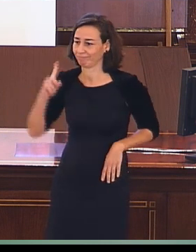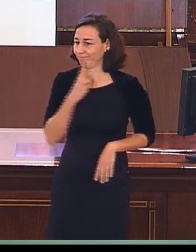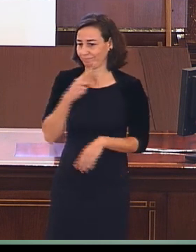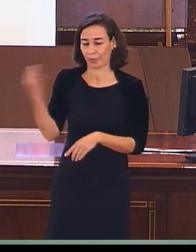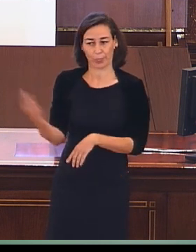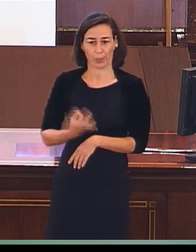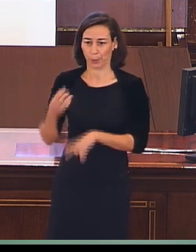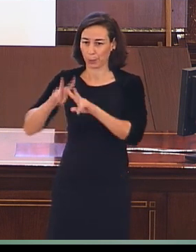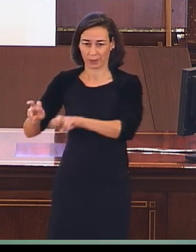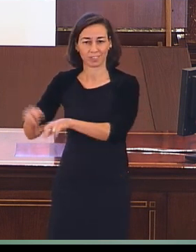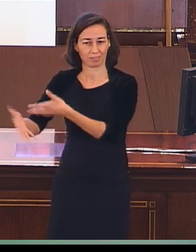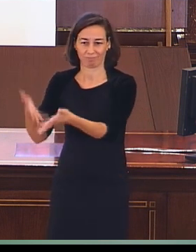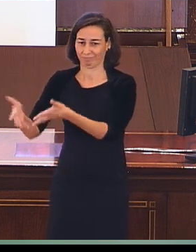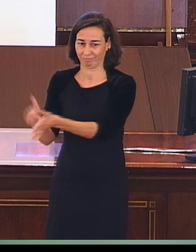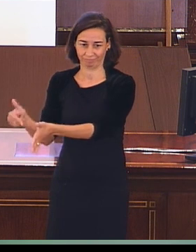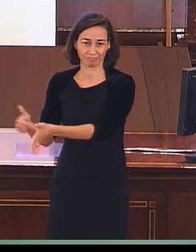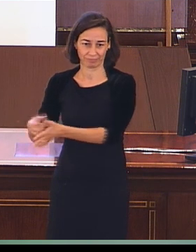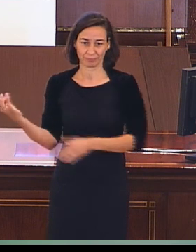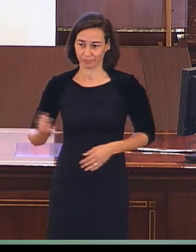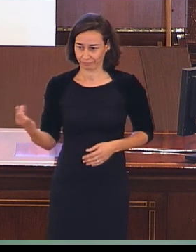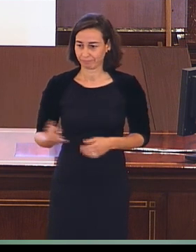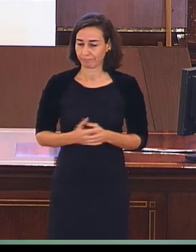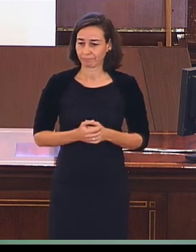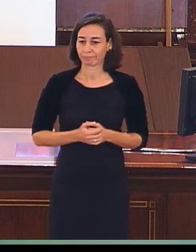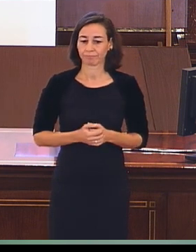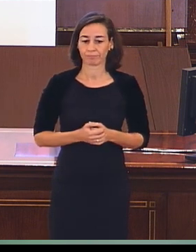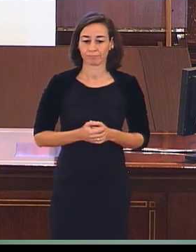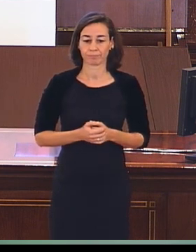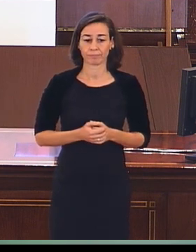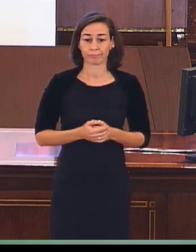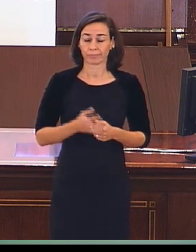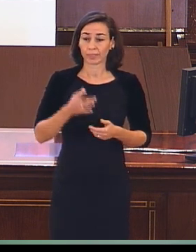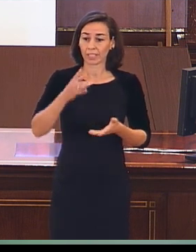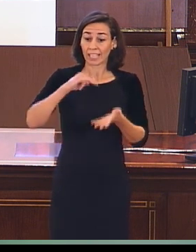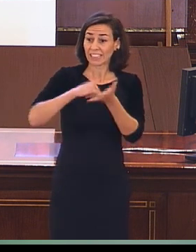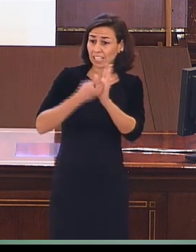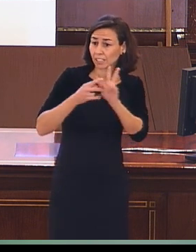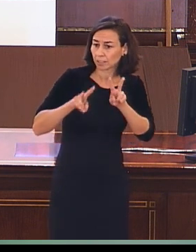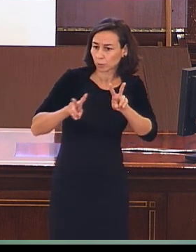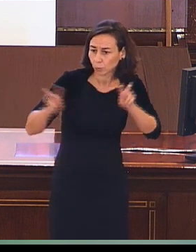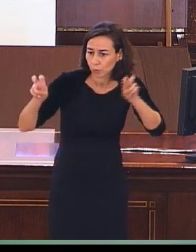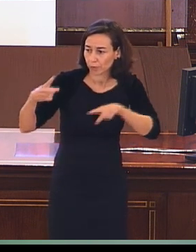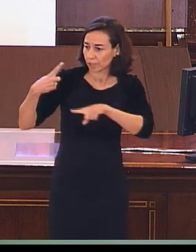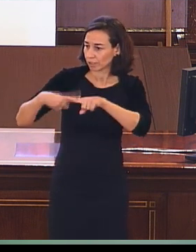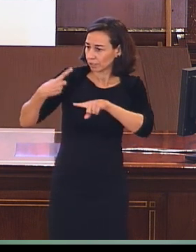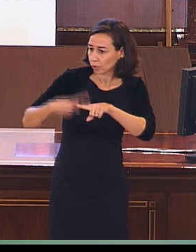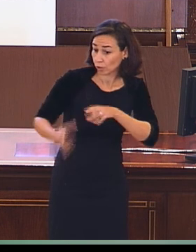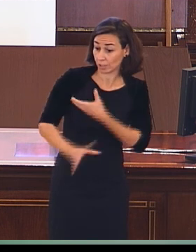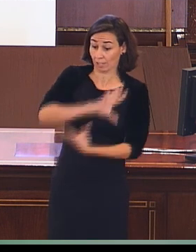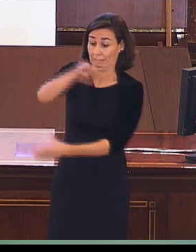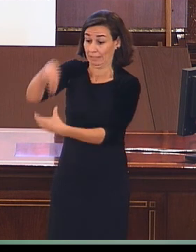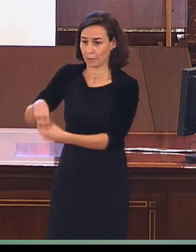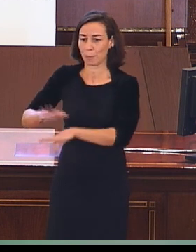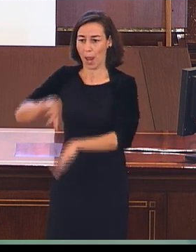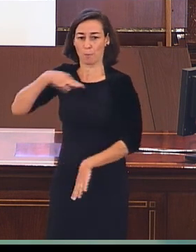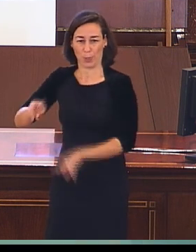investigando la lengua de signos. La introducción de nuevas técnicas en la investigación